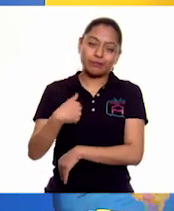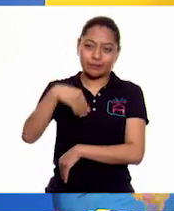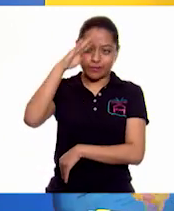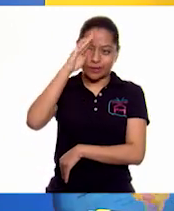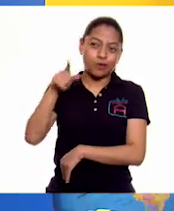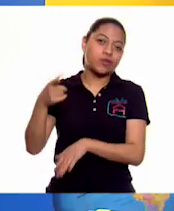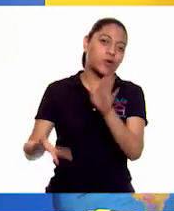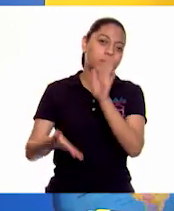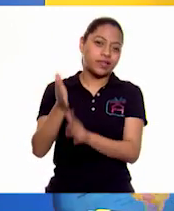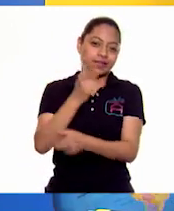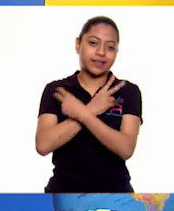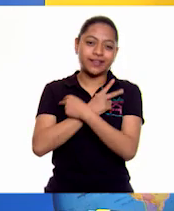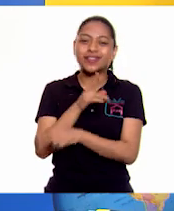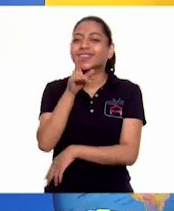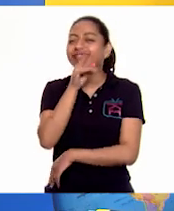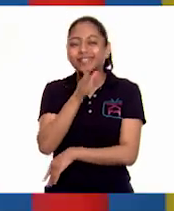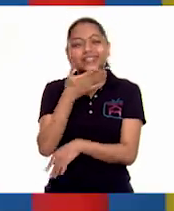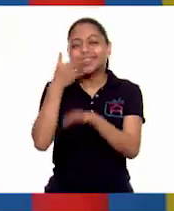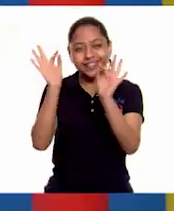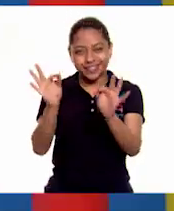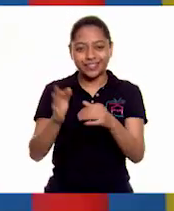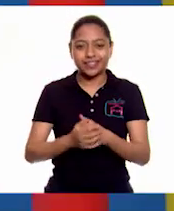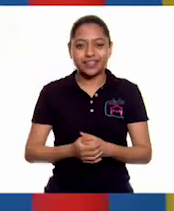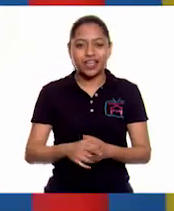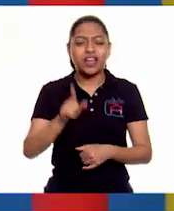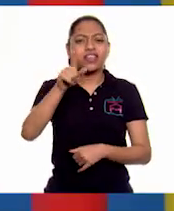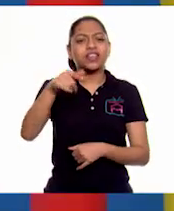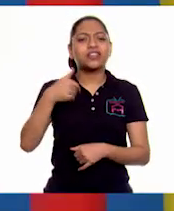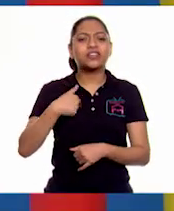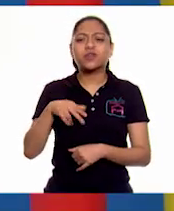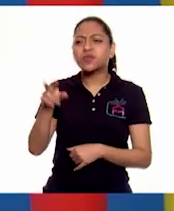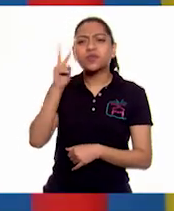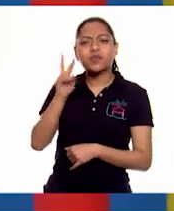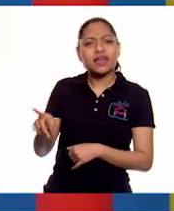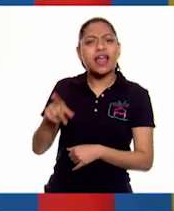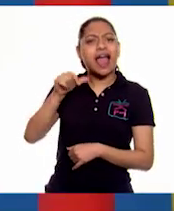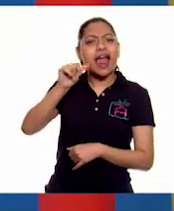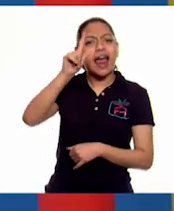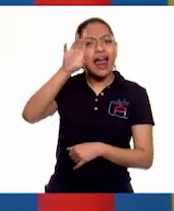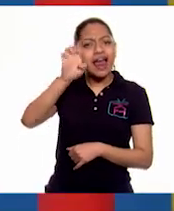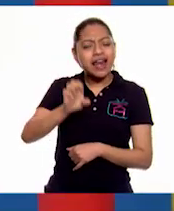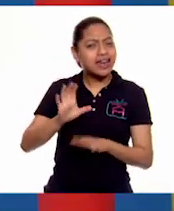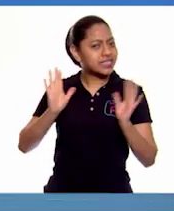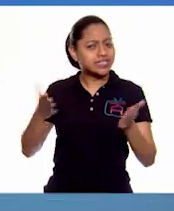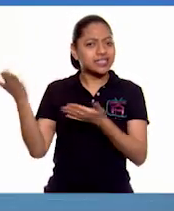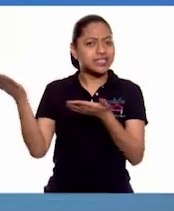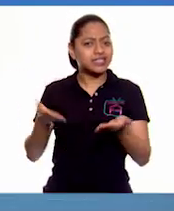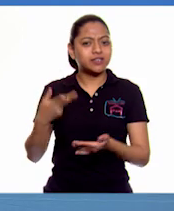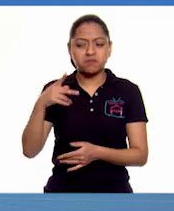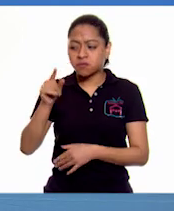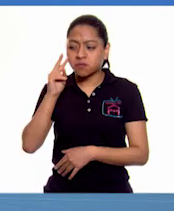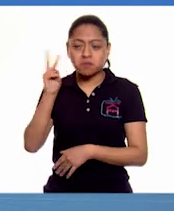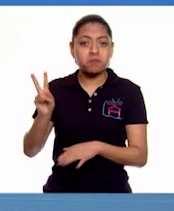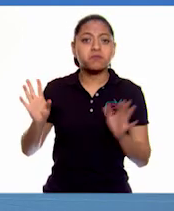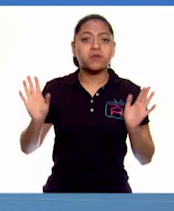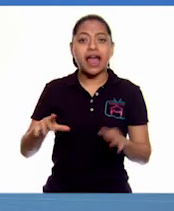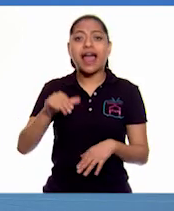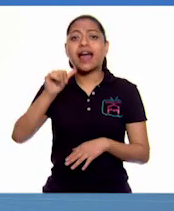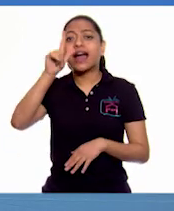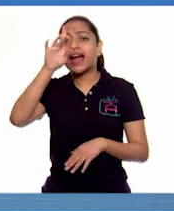te preocupes, Jenny. A todo nos puede pasar. Oye, por cierto, yo había visto también que había llegado ya Ale, pero no supe dónde quedó. ¡Ale!